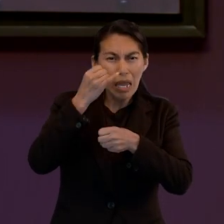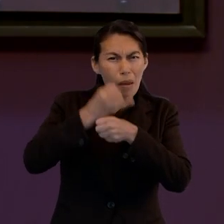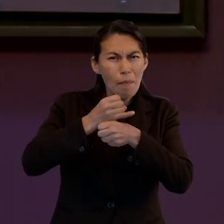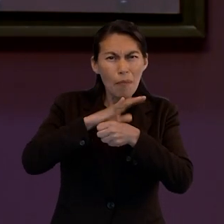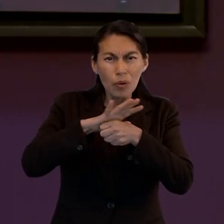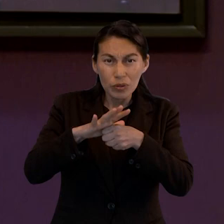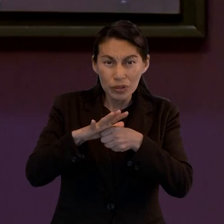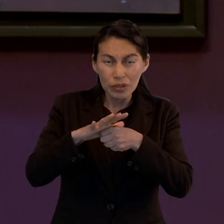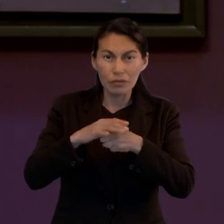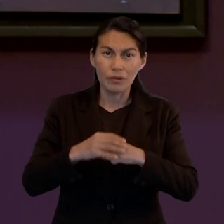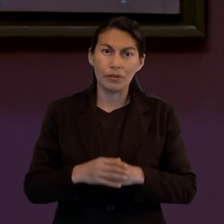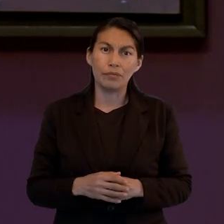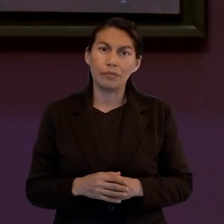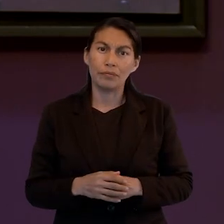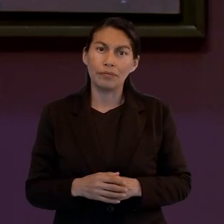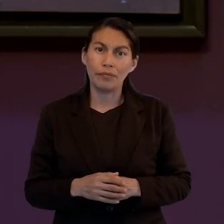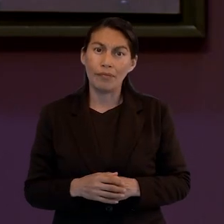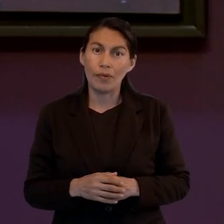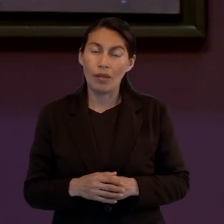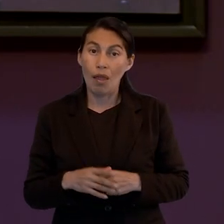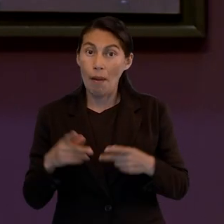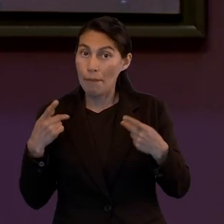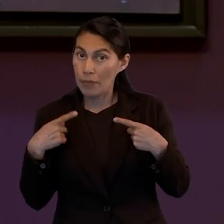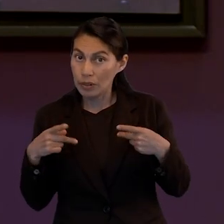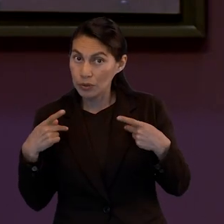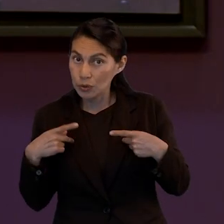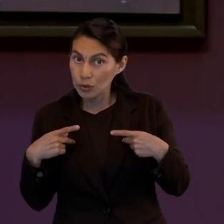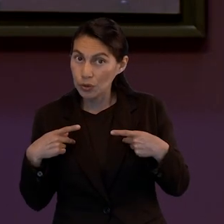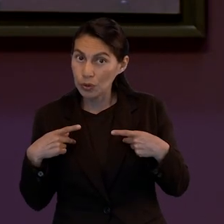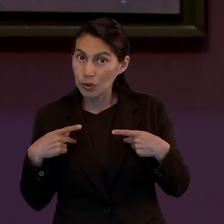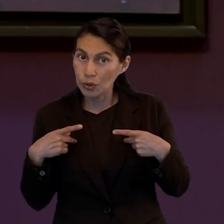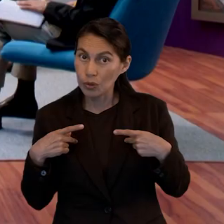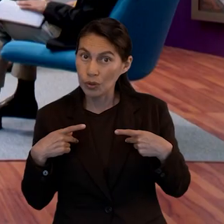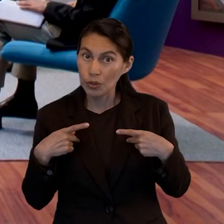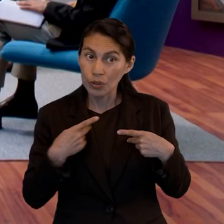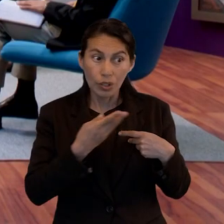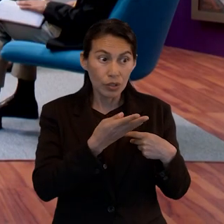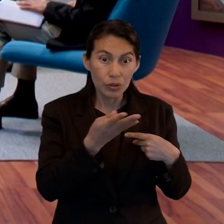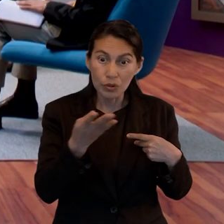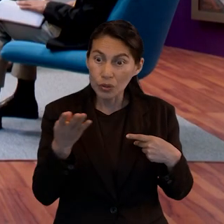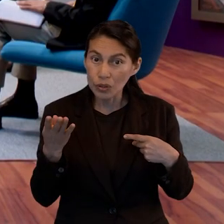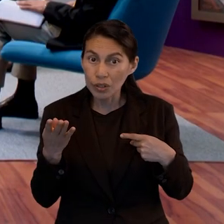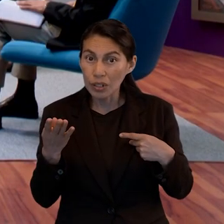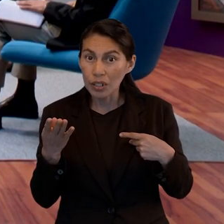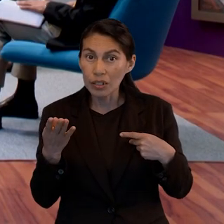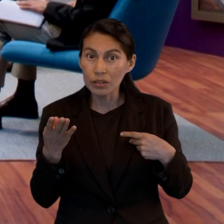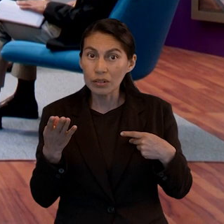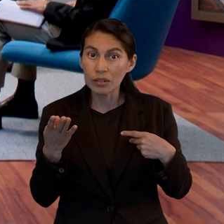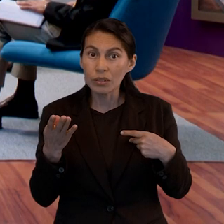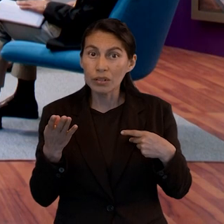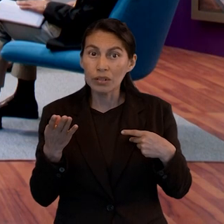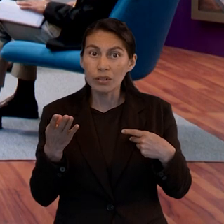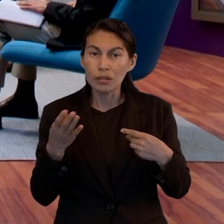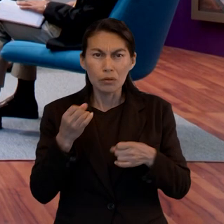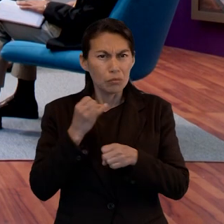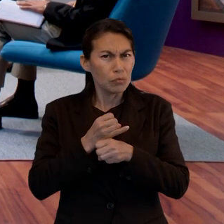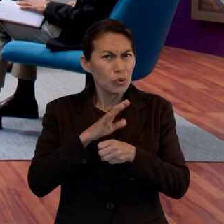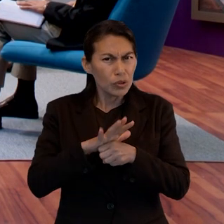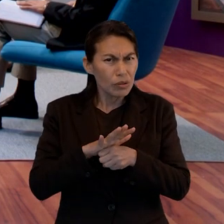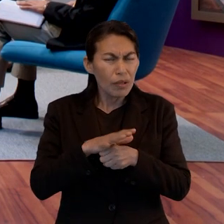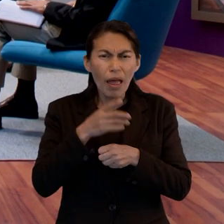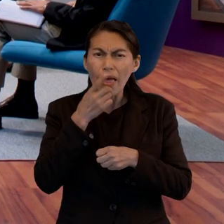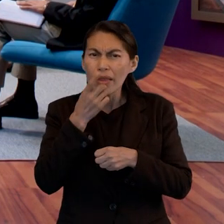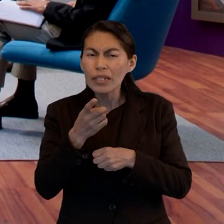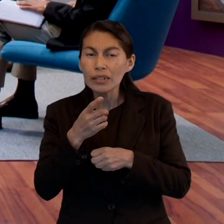imposible que pudieran, pues, obtenerse salvación, pero es muy interesante porque también